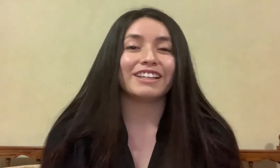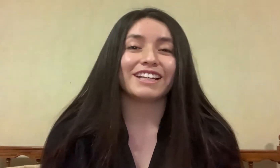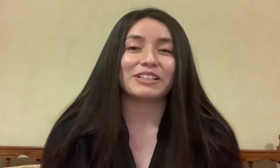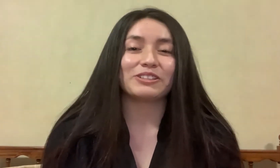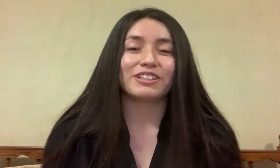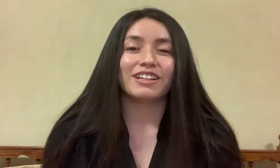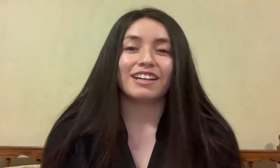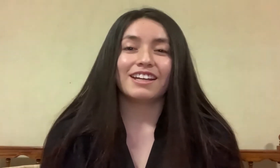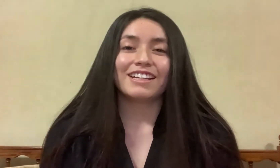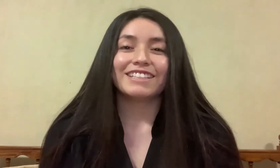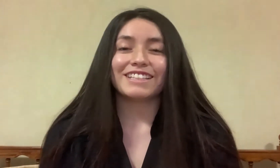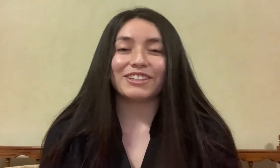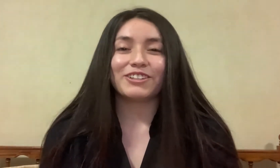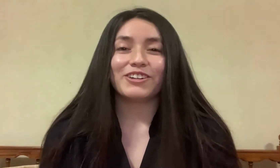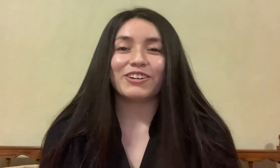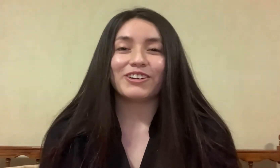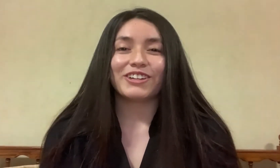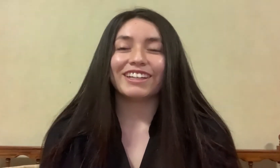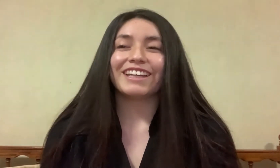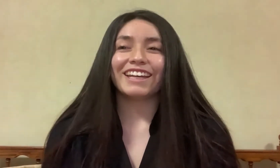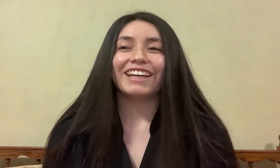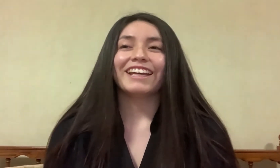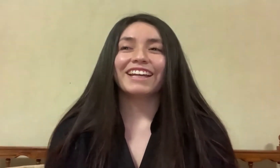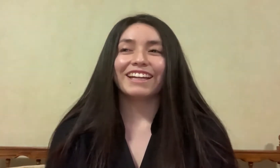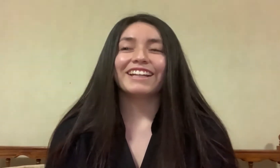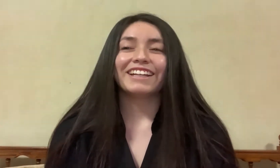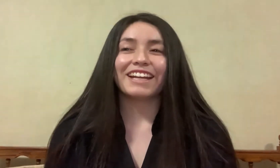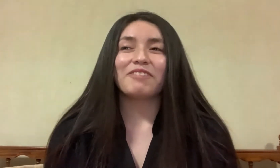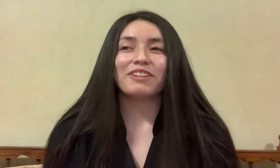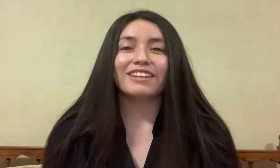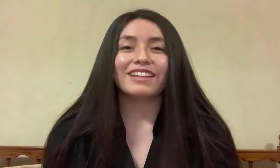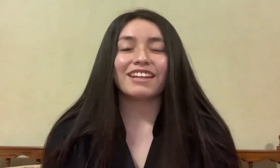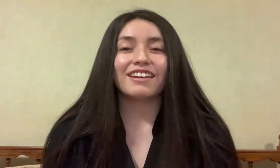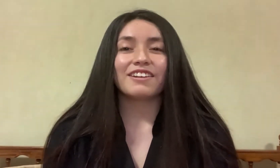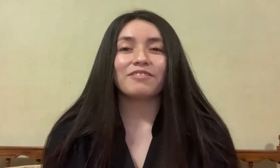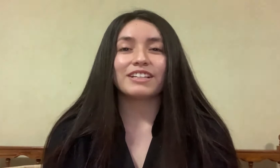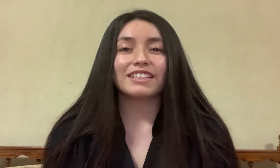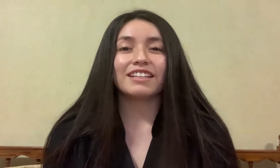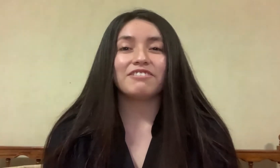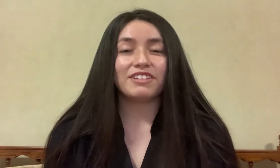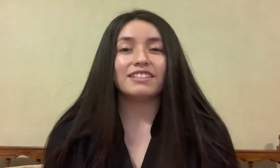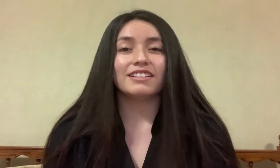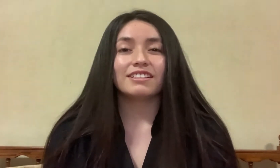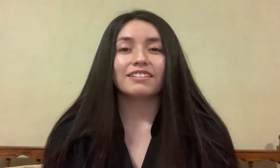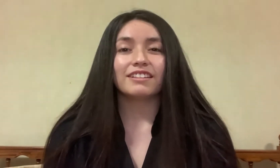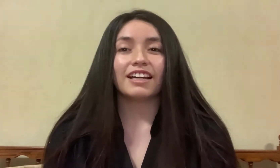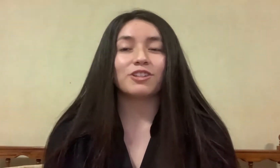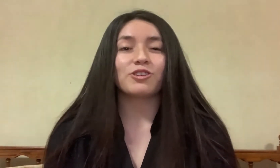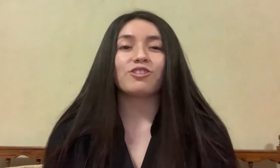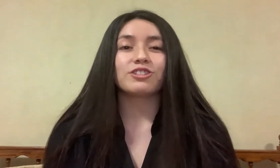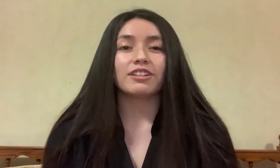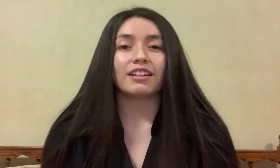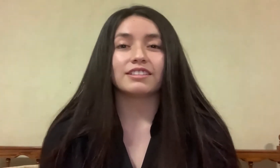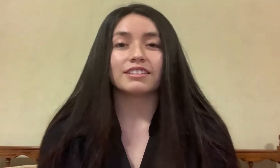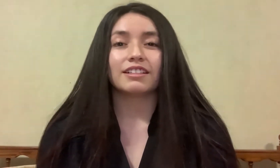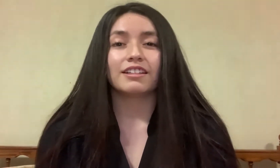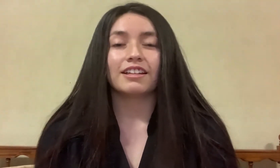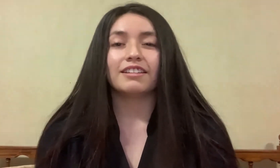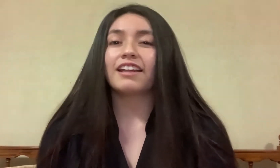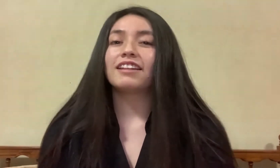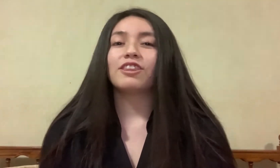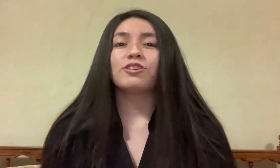nunca faltaron. Siento que realmente va a ser difícil dejar todo eso atrás.